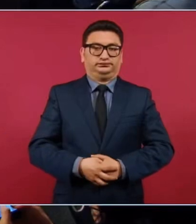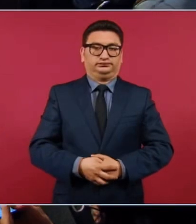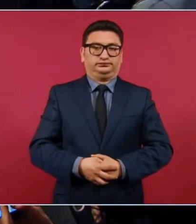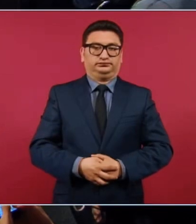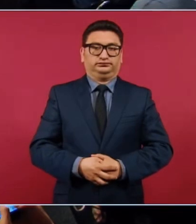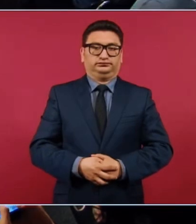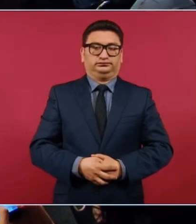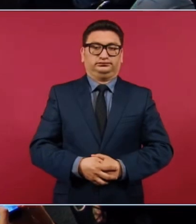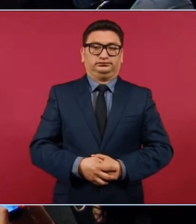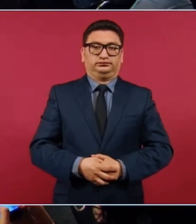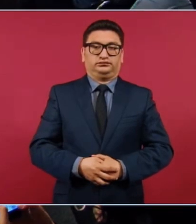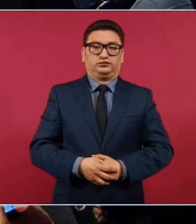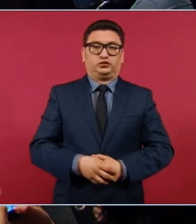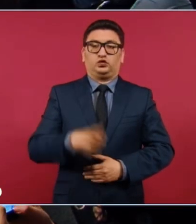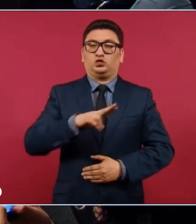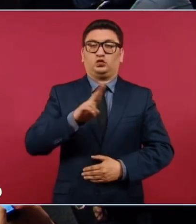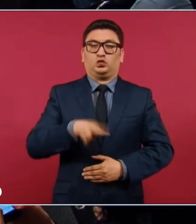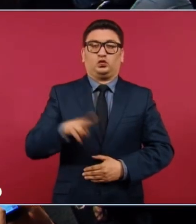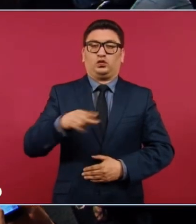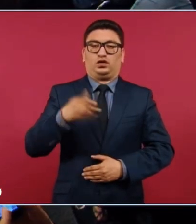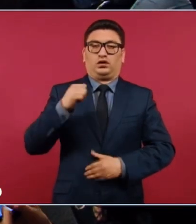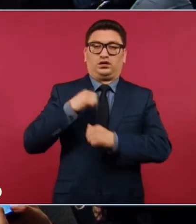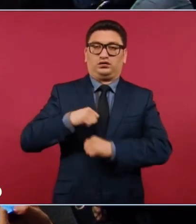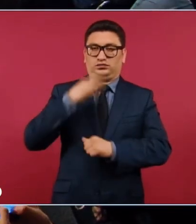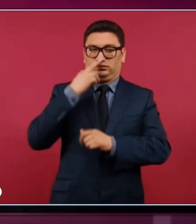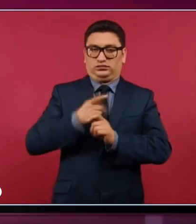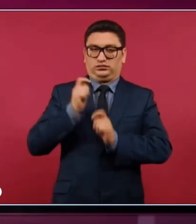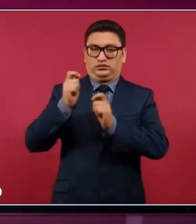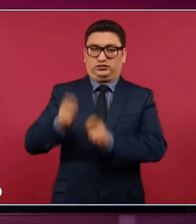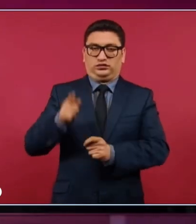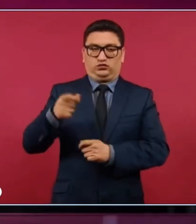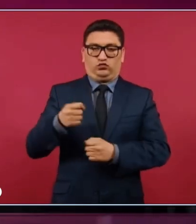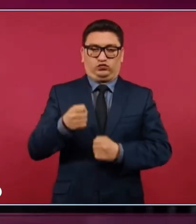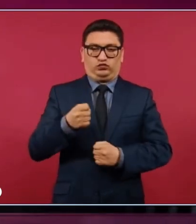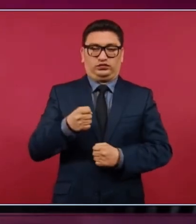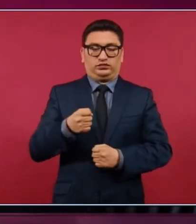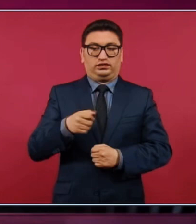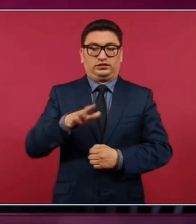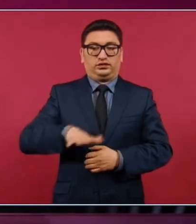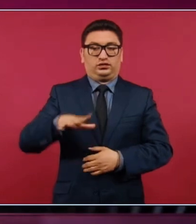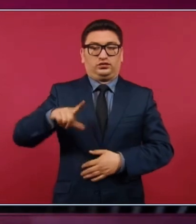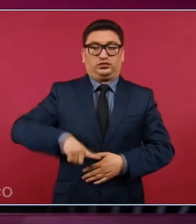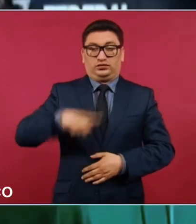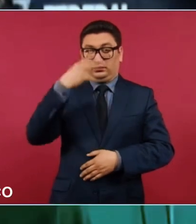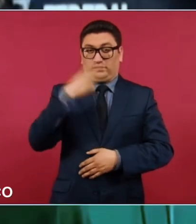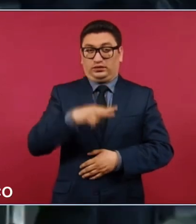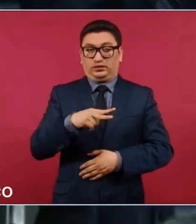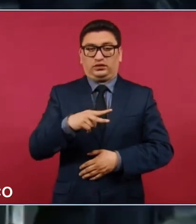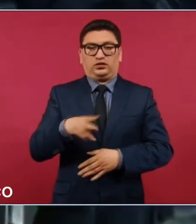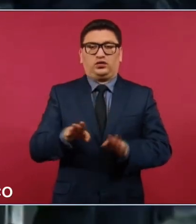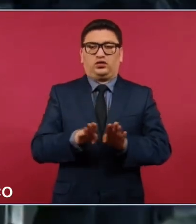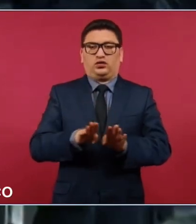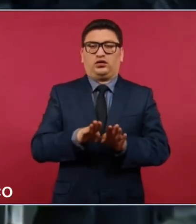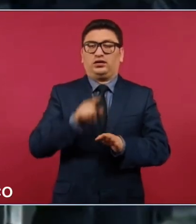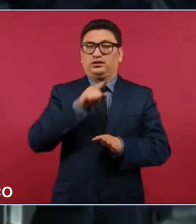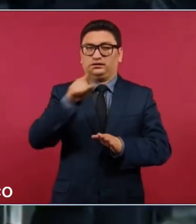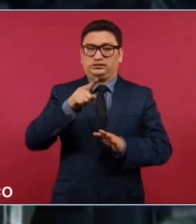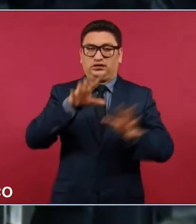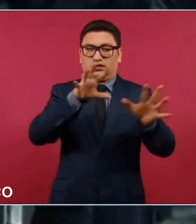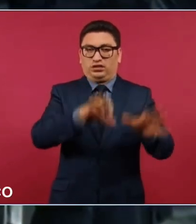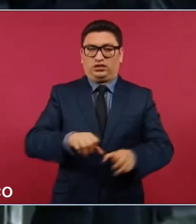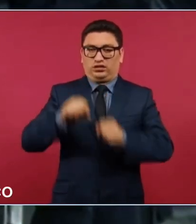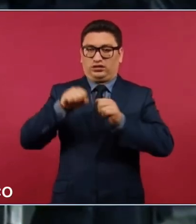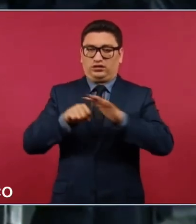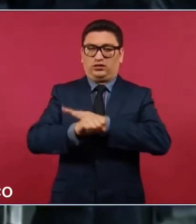Antes, un funcionario público que alcanzó tanto poder en el gobierno de México, había sido condenado por